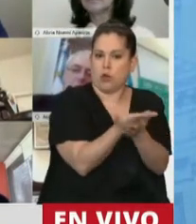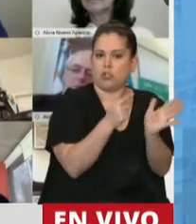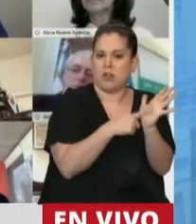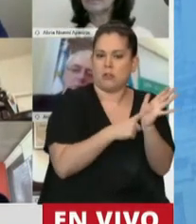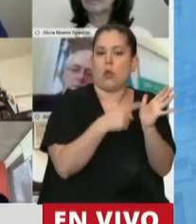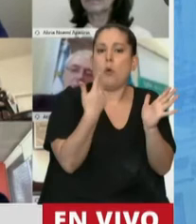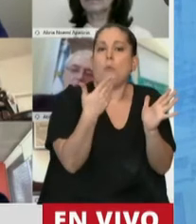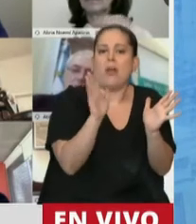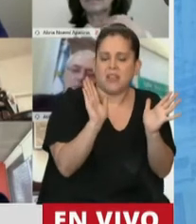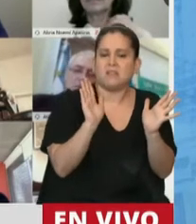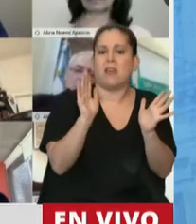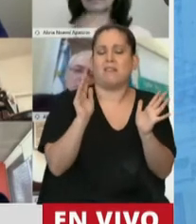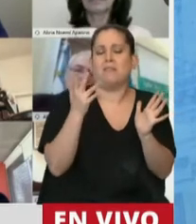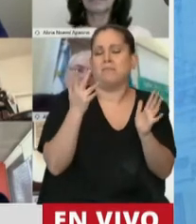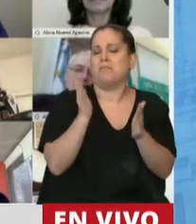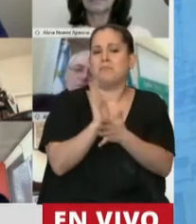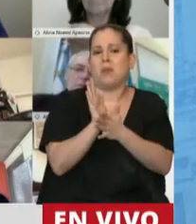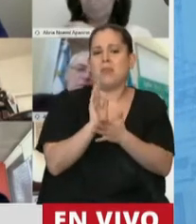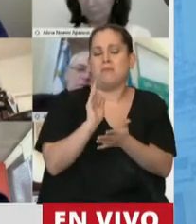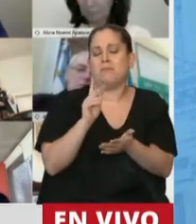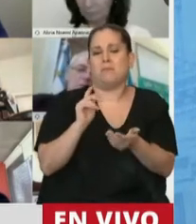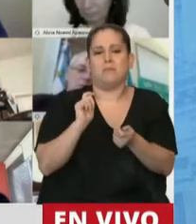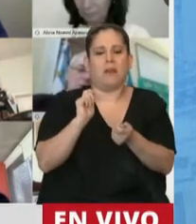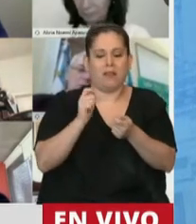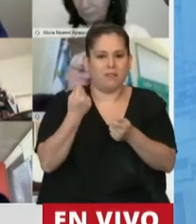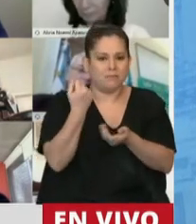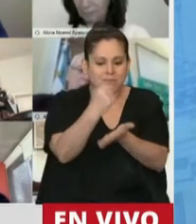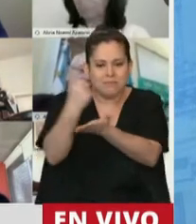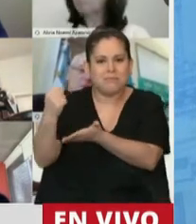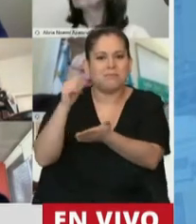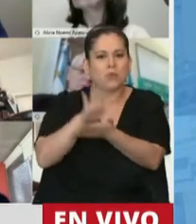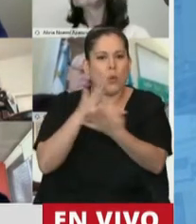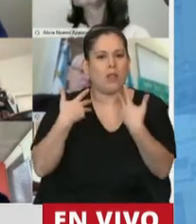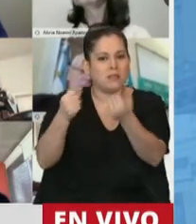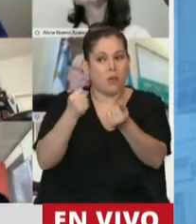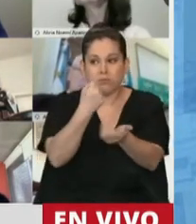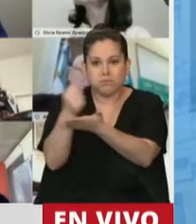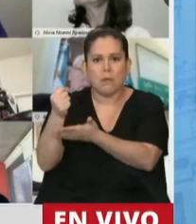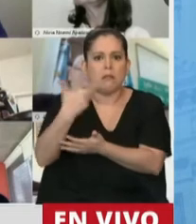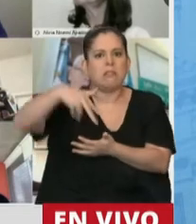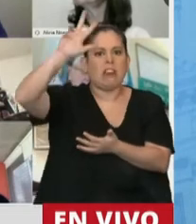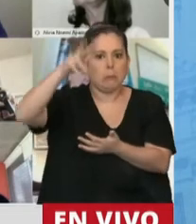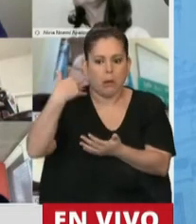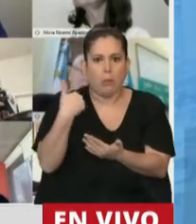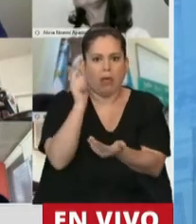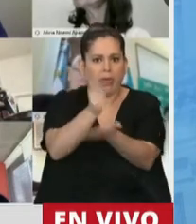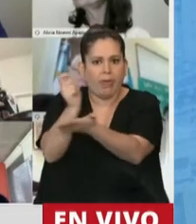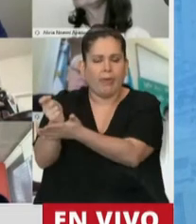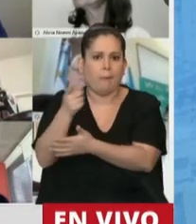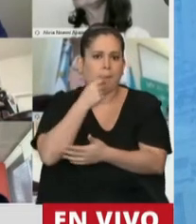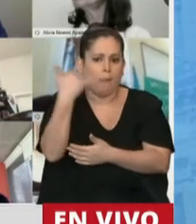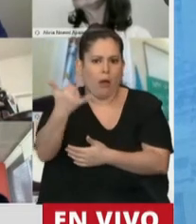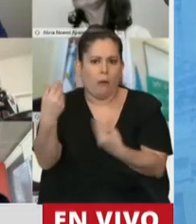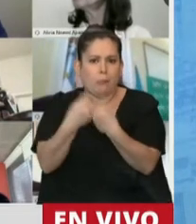presupuesto de emergencia en salud en un momento donde se están multiplicando los contagios, donde mueren médicos, trabajadoras y